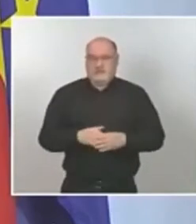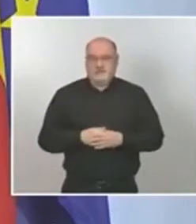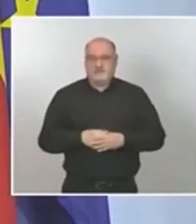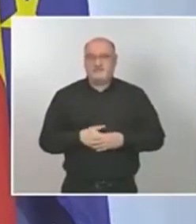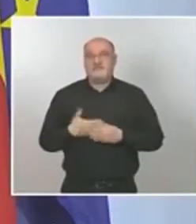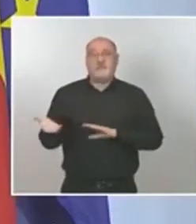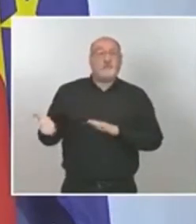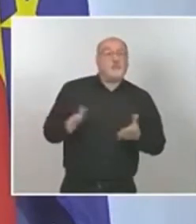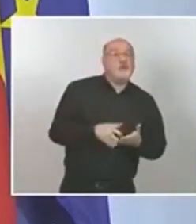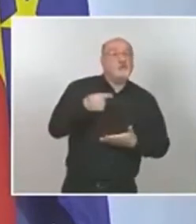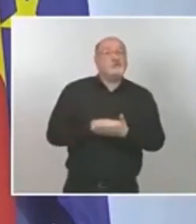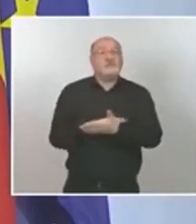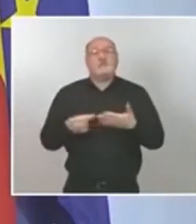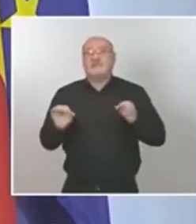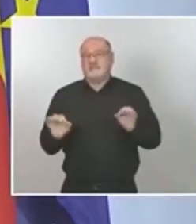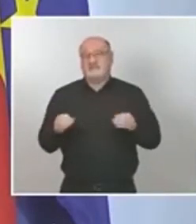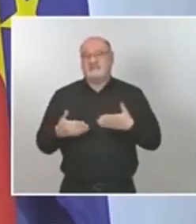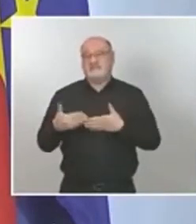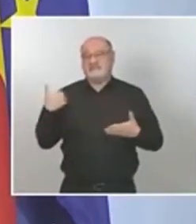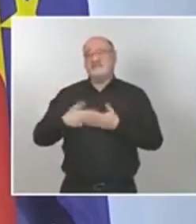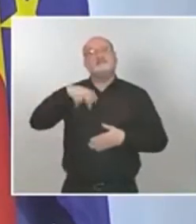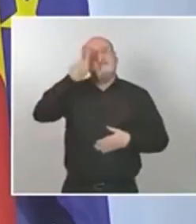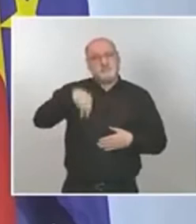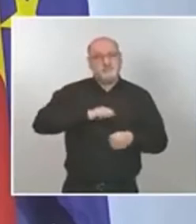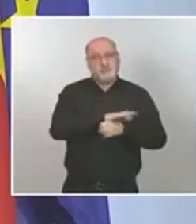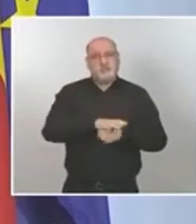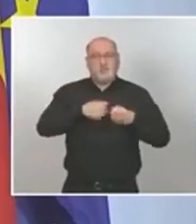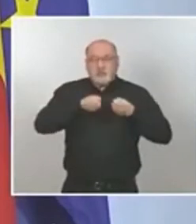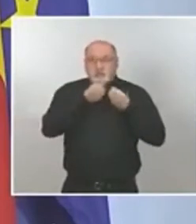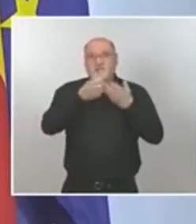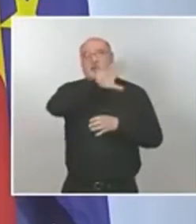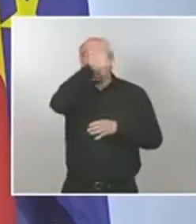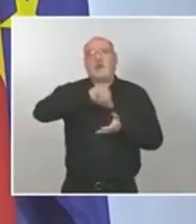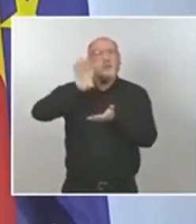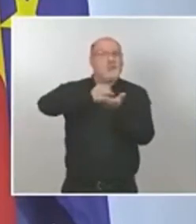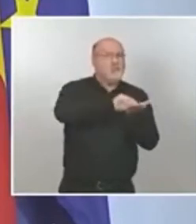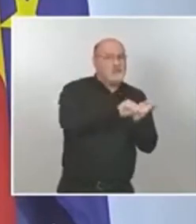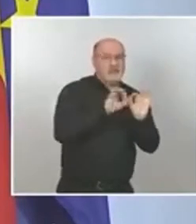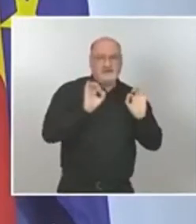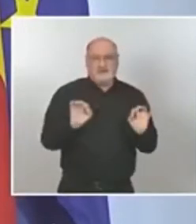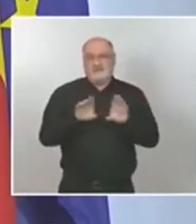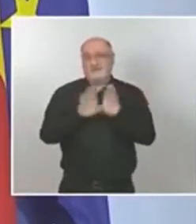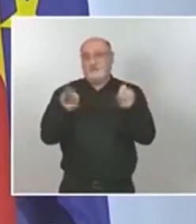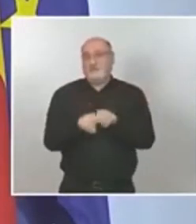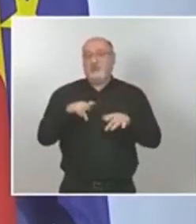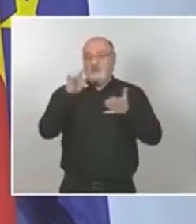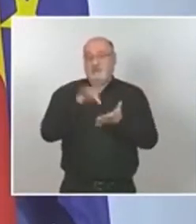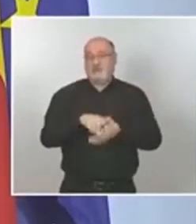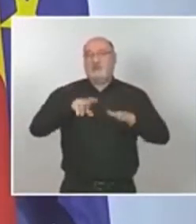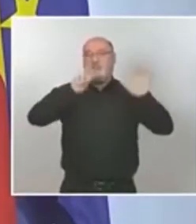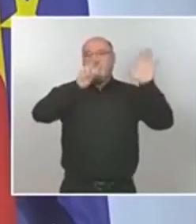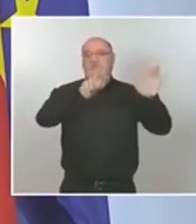entre los casos confirmados que nos han notificado las comunidades autónomas en el día de hoy es de 73